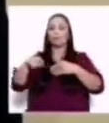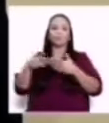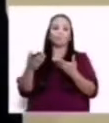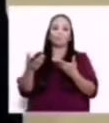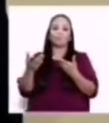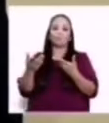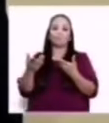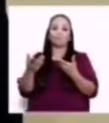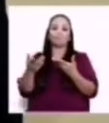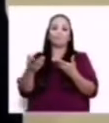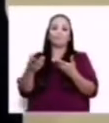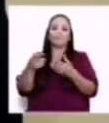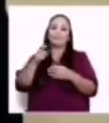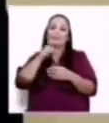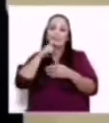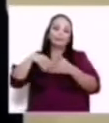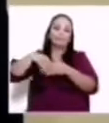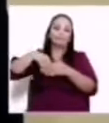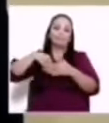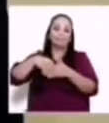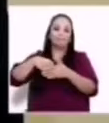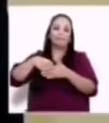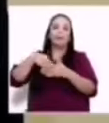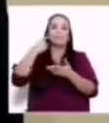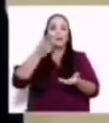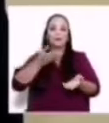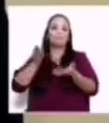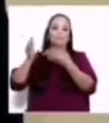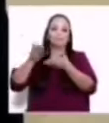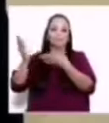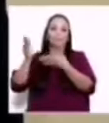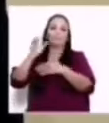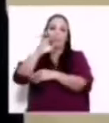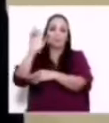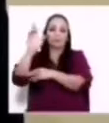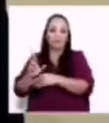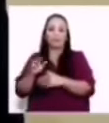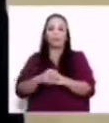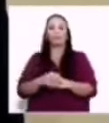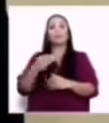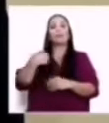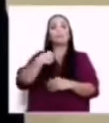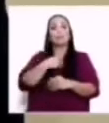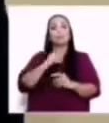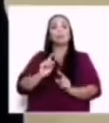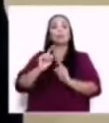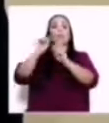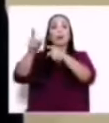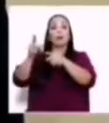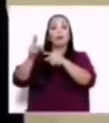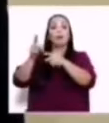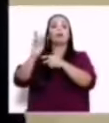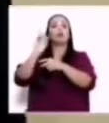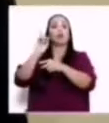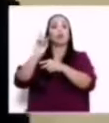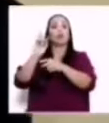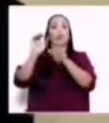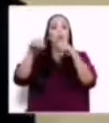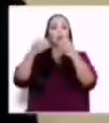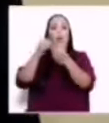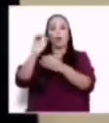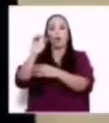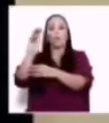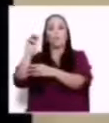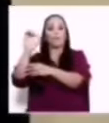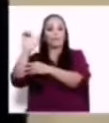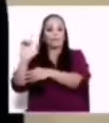las exportaciones costarricenses. El ministro ya tiene instrucciones de ir a la OMC. Yo hablé con mi